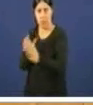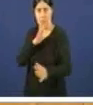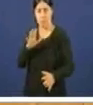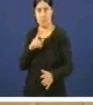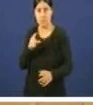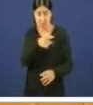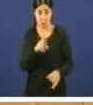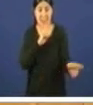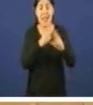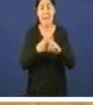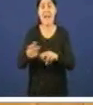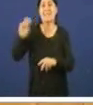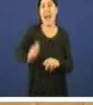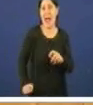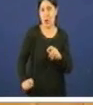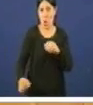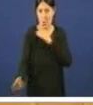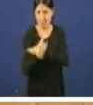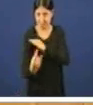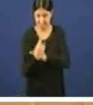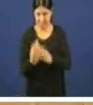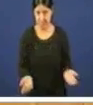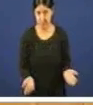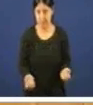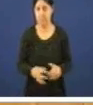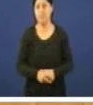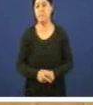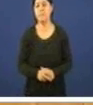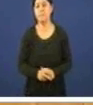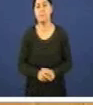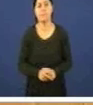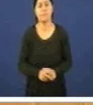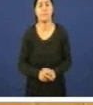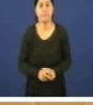da traición o que recibiron estes señores e miren